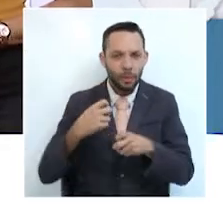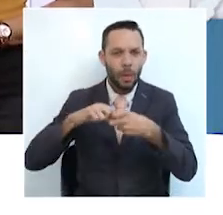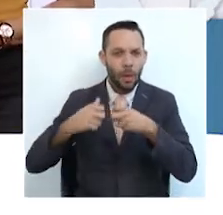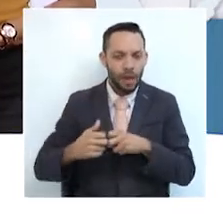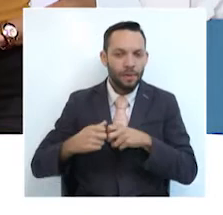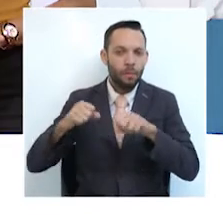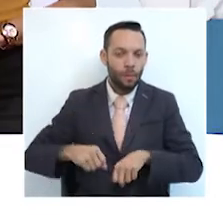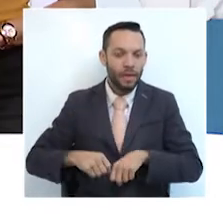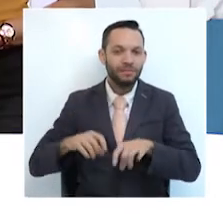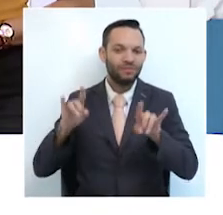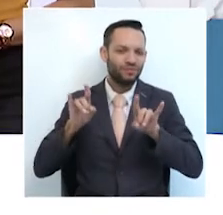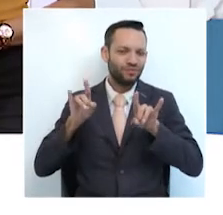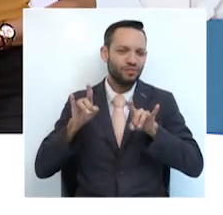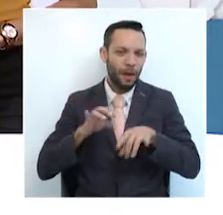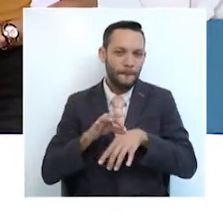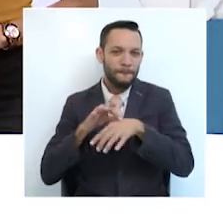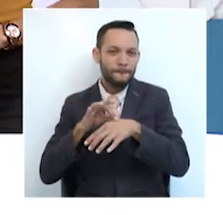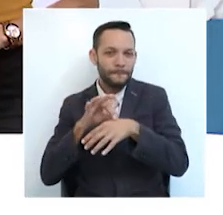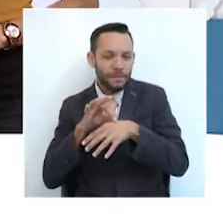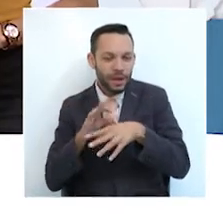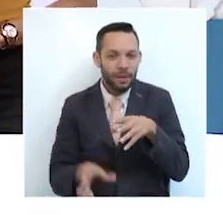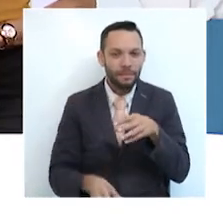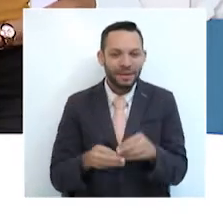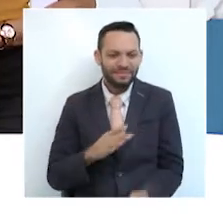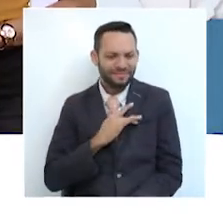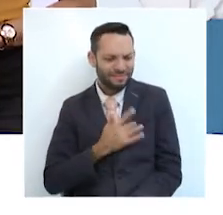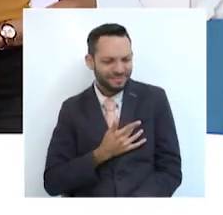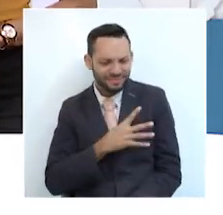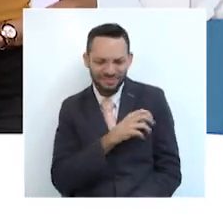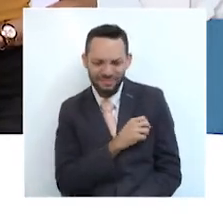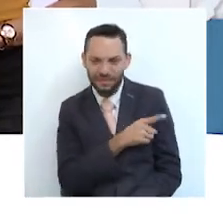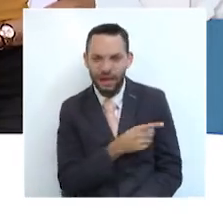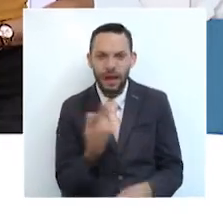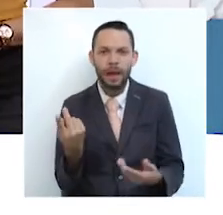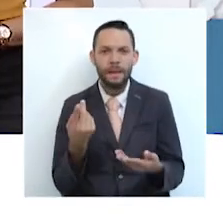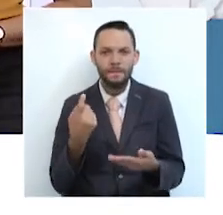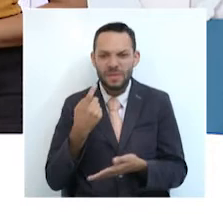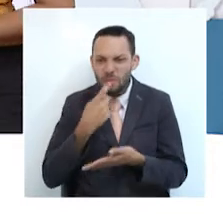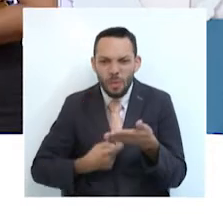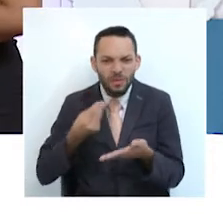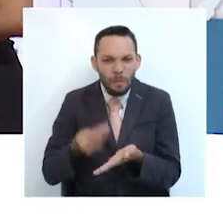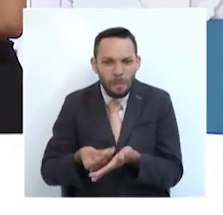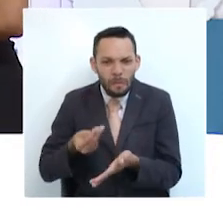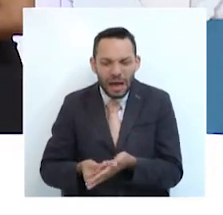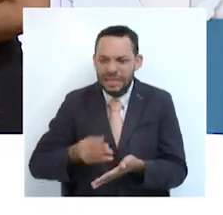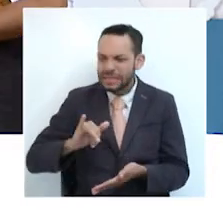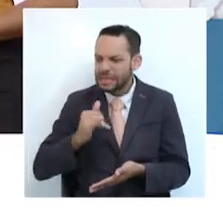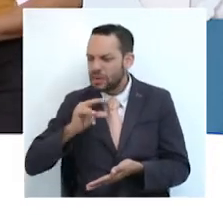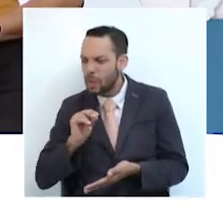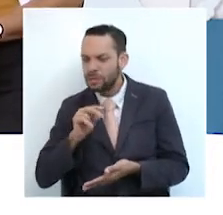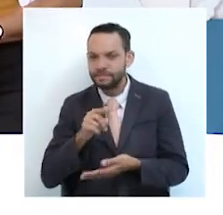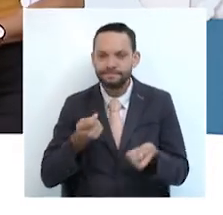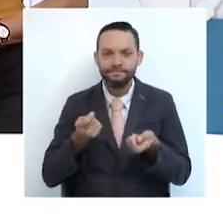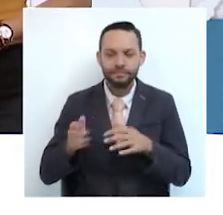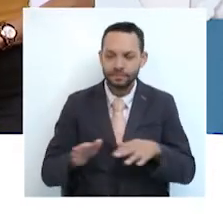También les estaremos contando sobre el inconformismo que hay en la ciudad de Armenia por el tema de la valorización. Daniela, ¿qué tal? Muy buenas noches. Rubén